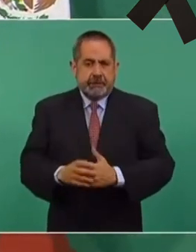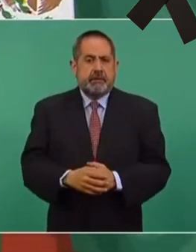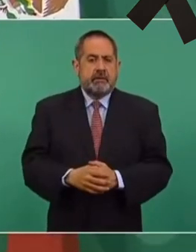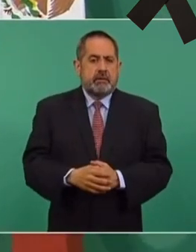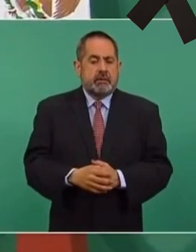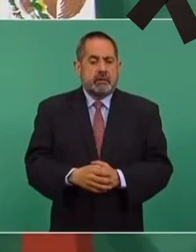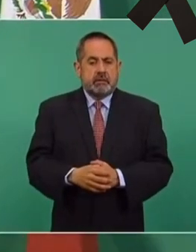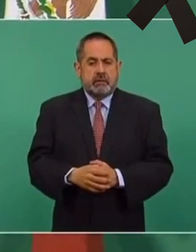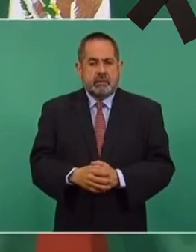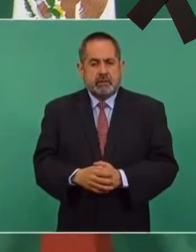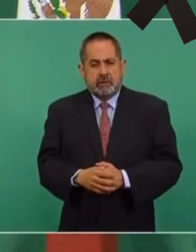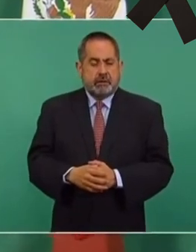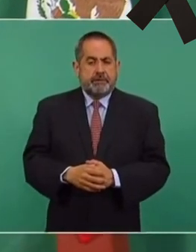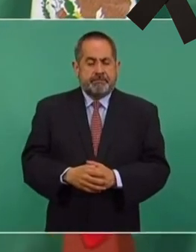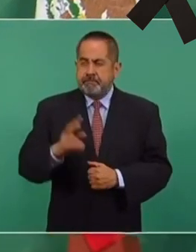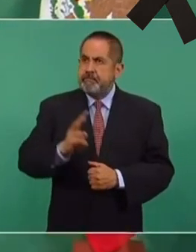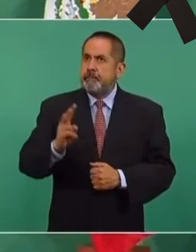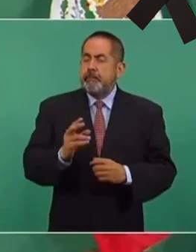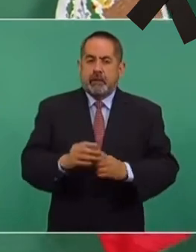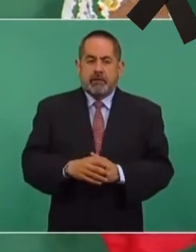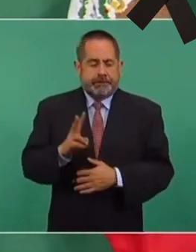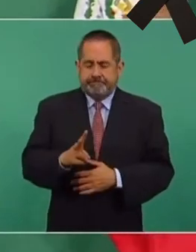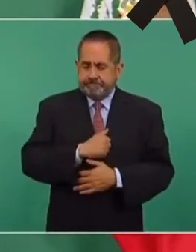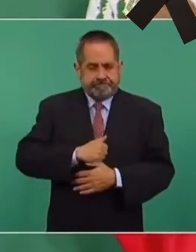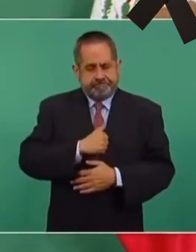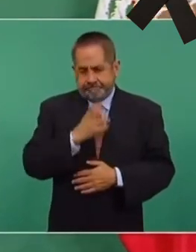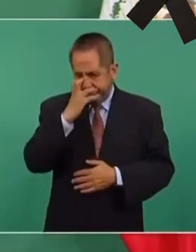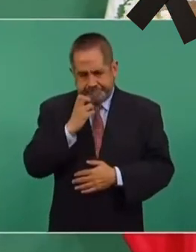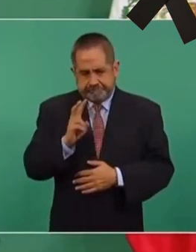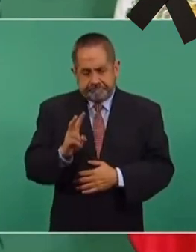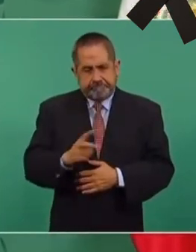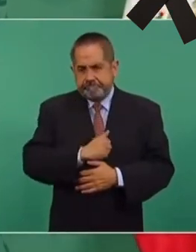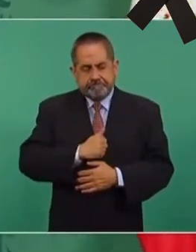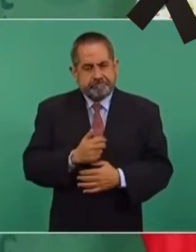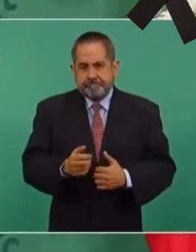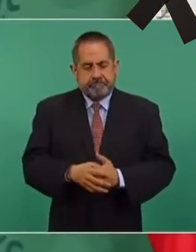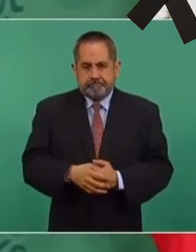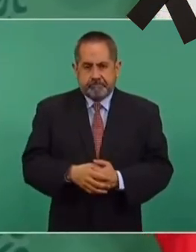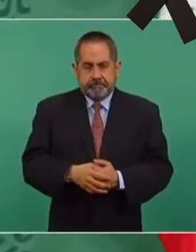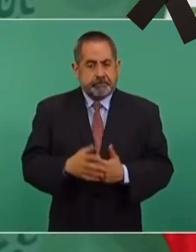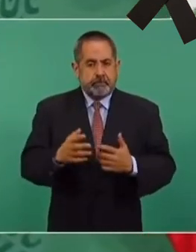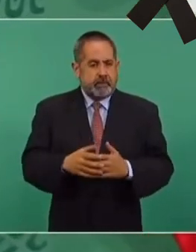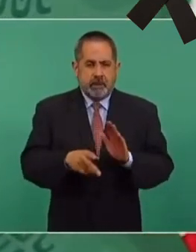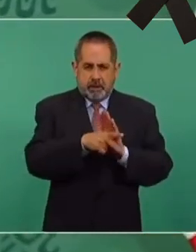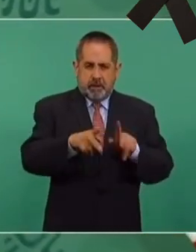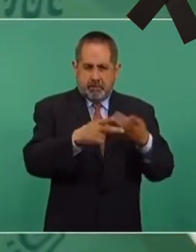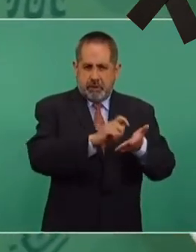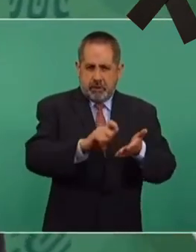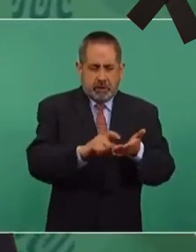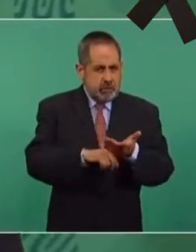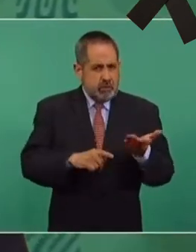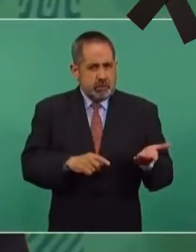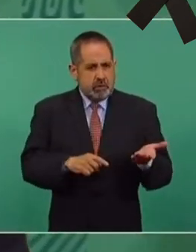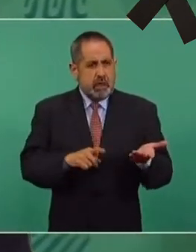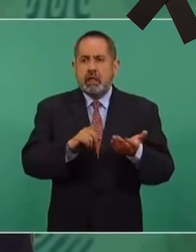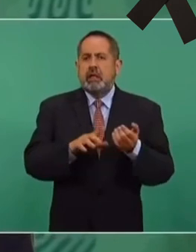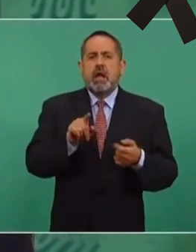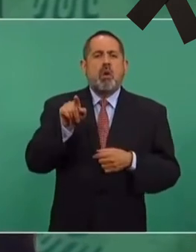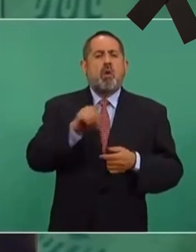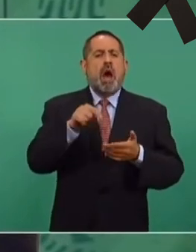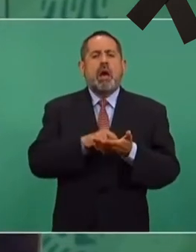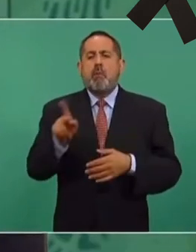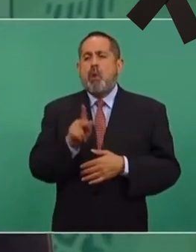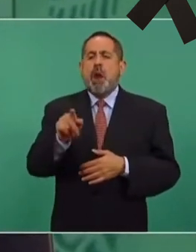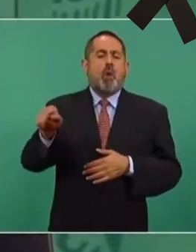una situación muy lamentable porque el periodismo en los pueblos, en